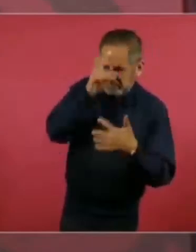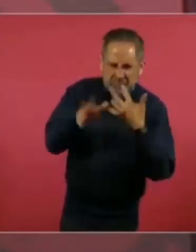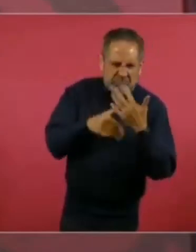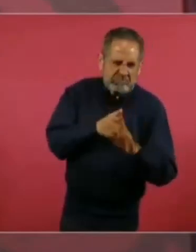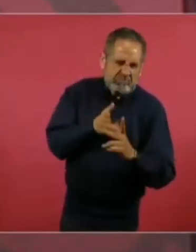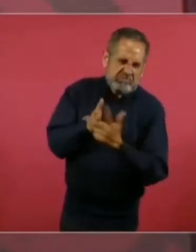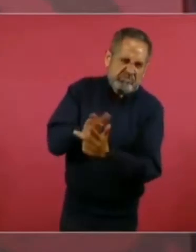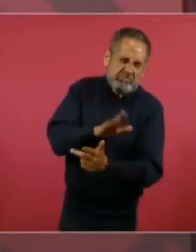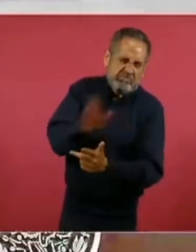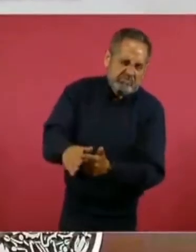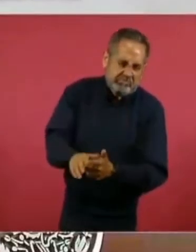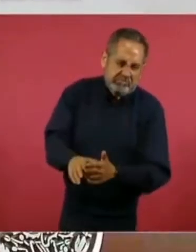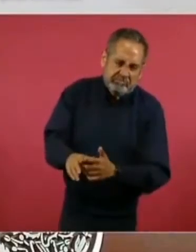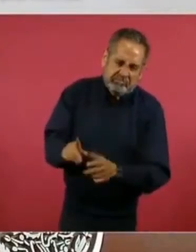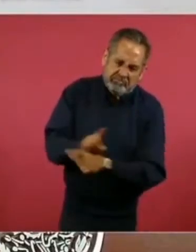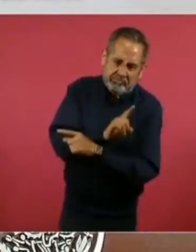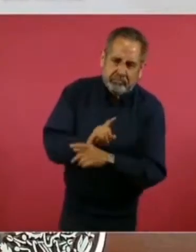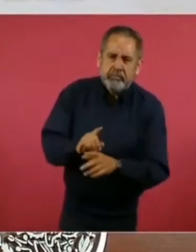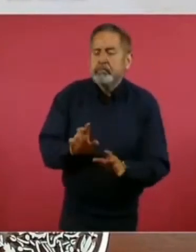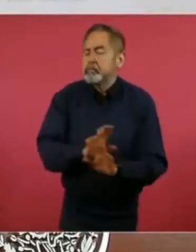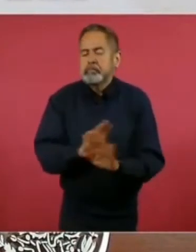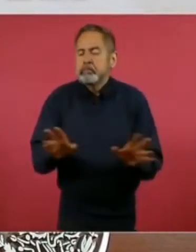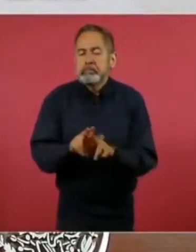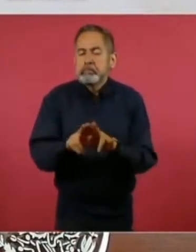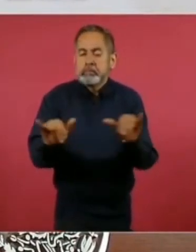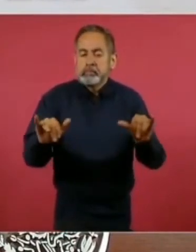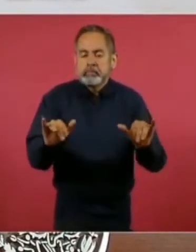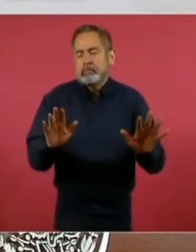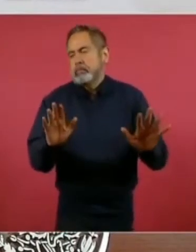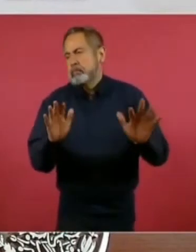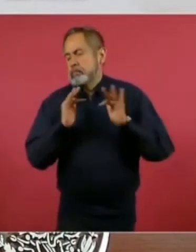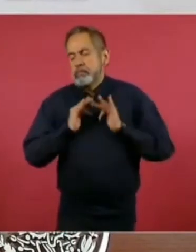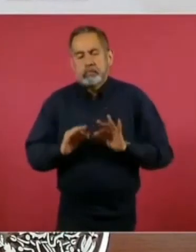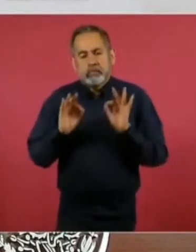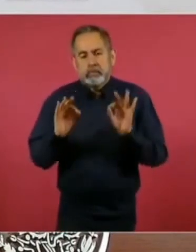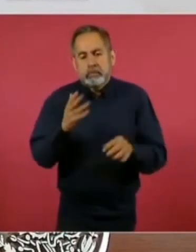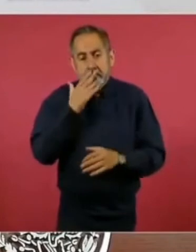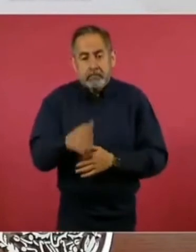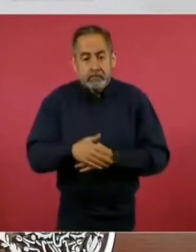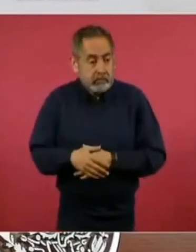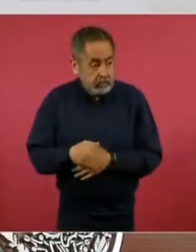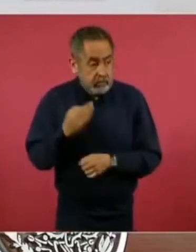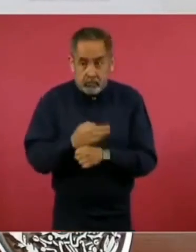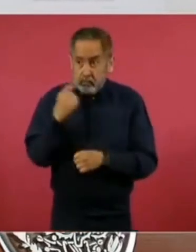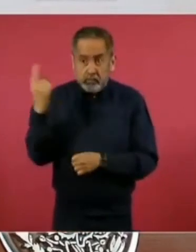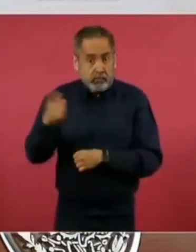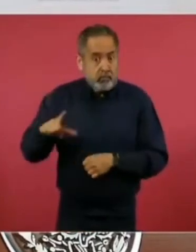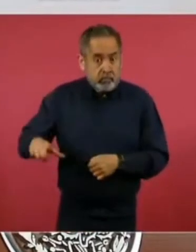y es un cambio profundo